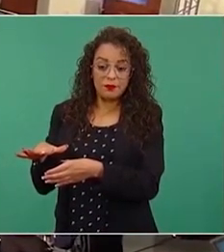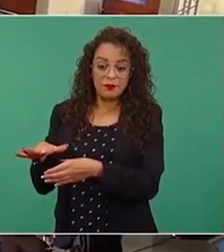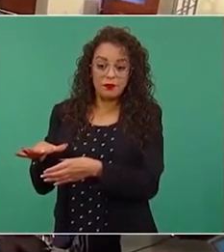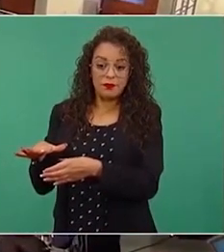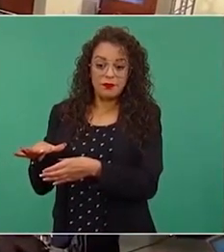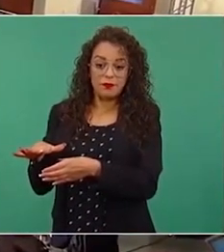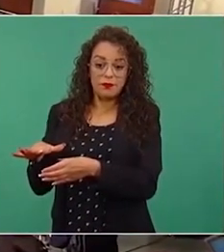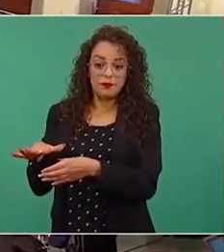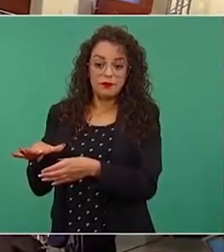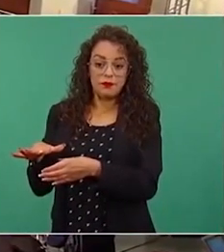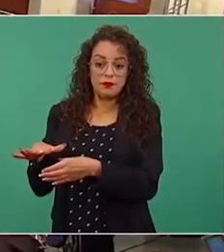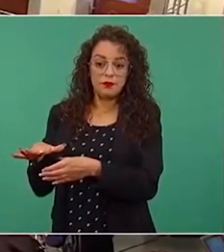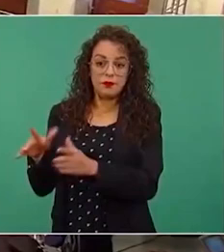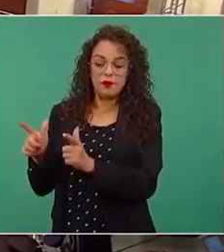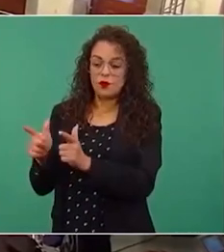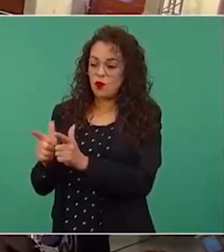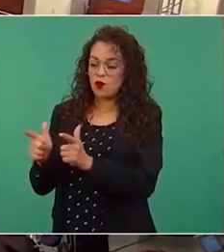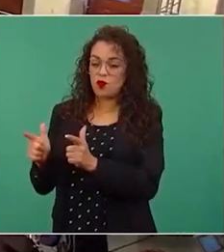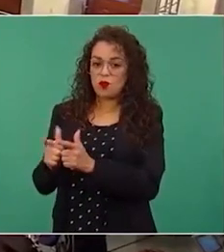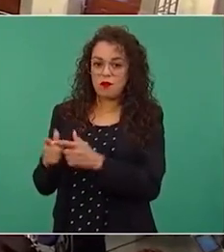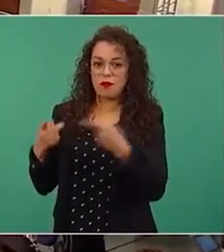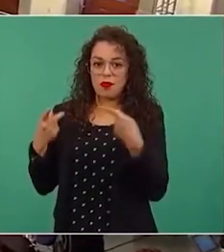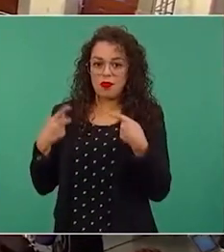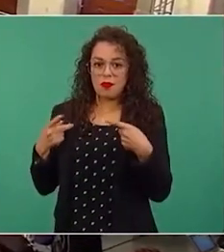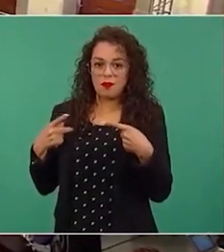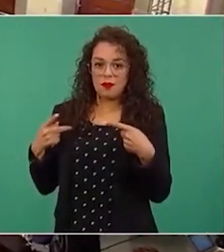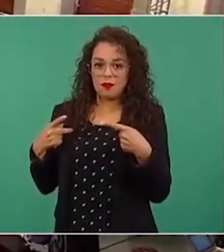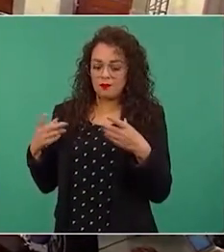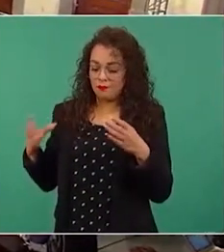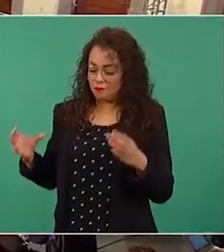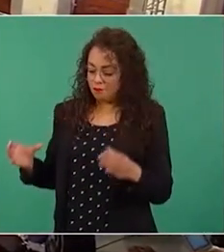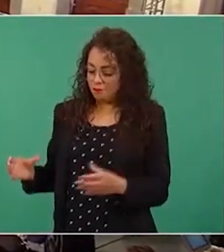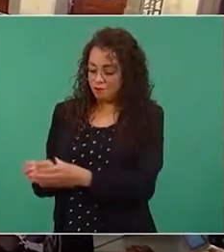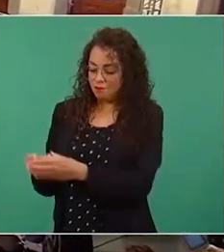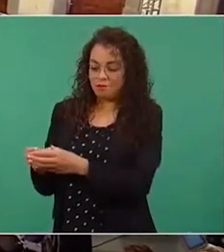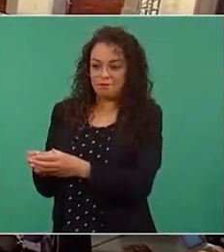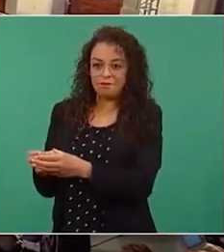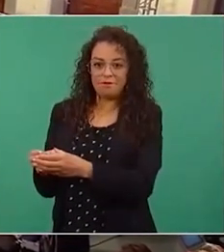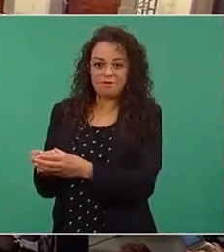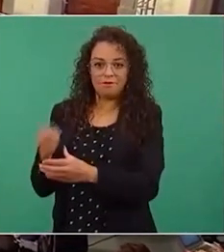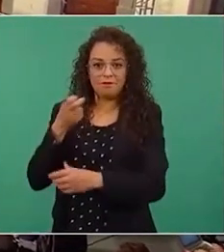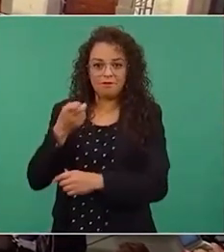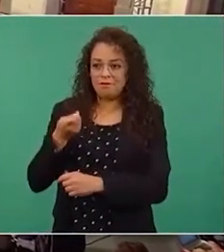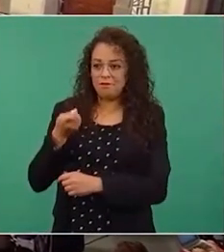grupo compacto, le llamó Salinas,